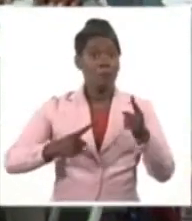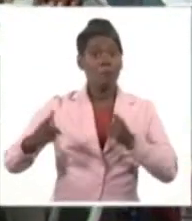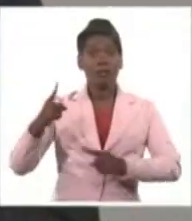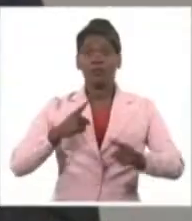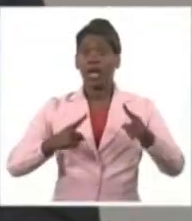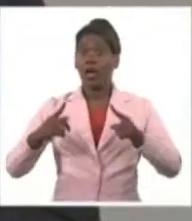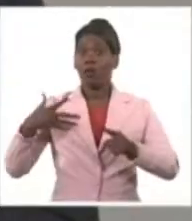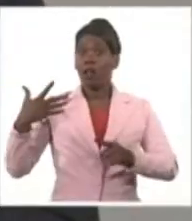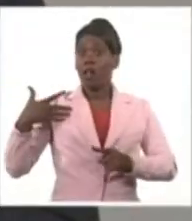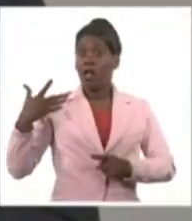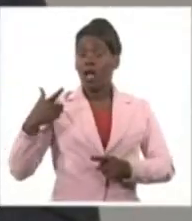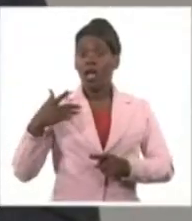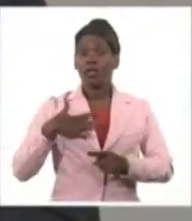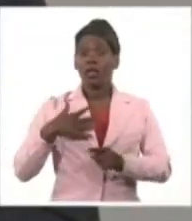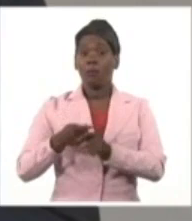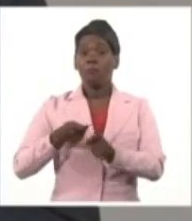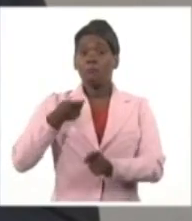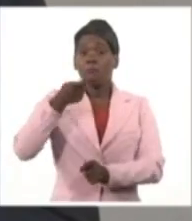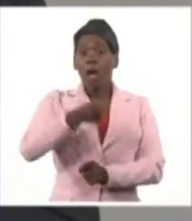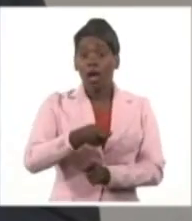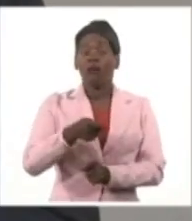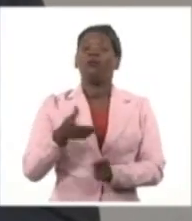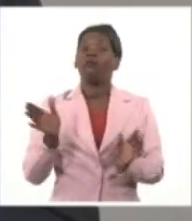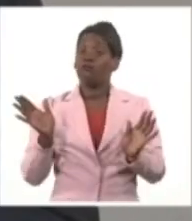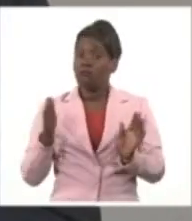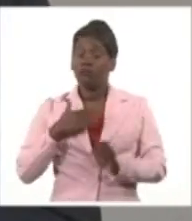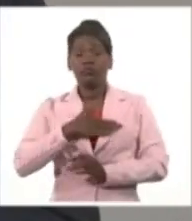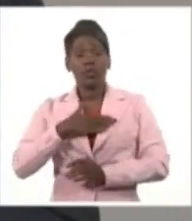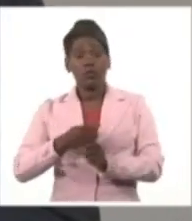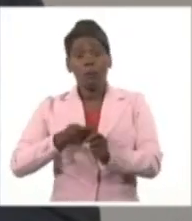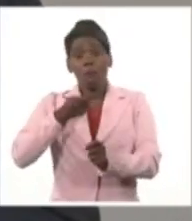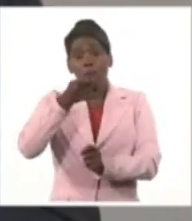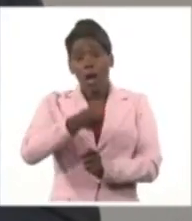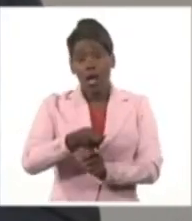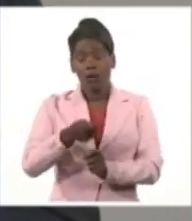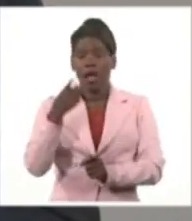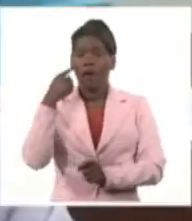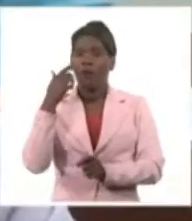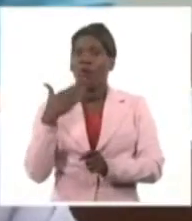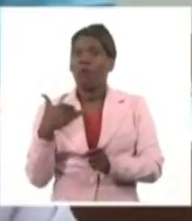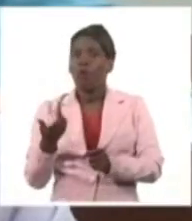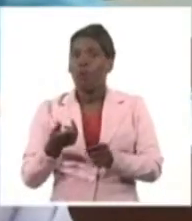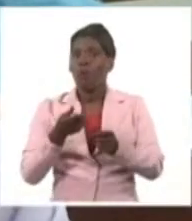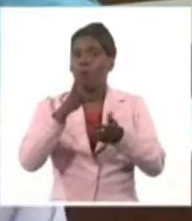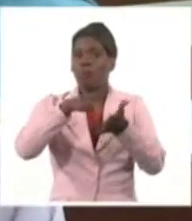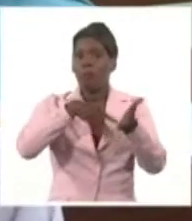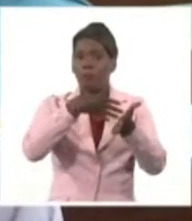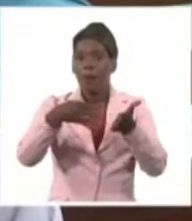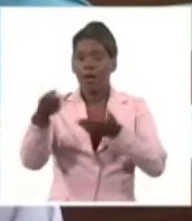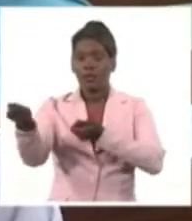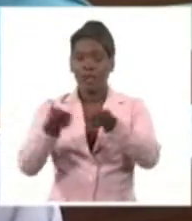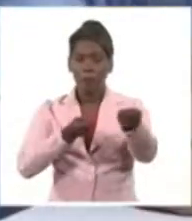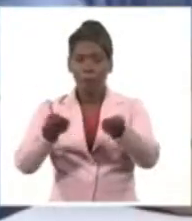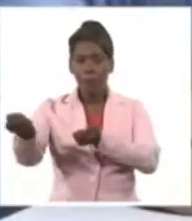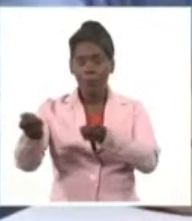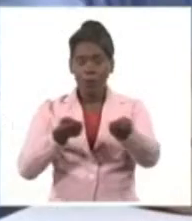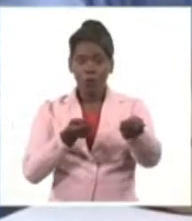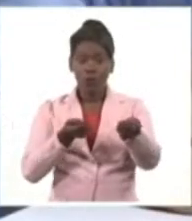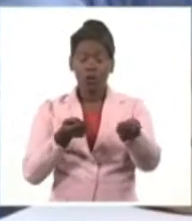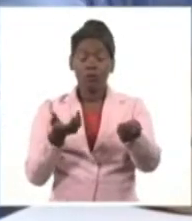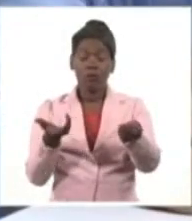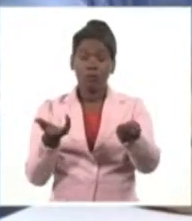lo requieran. Hay que revisar el sistema de trabajo que tiene el Ministerio de Transporte y cada una de las transitarios para poder recuperar las